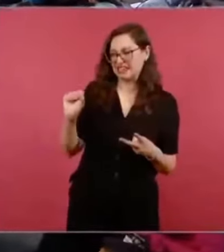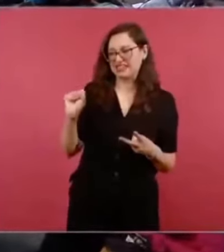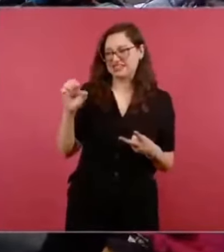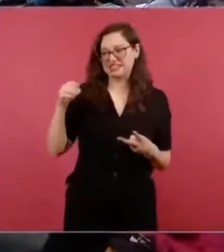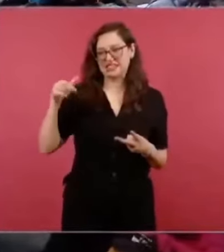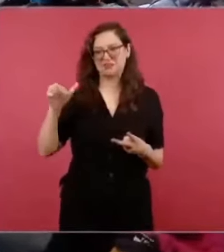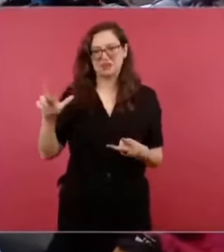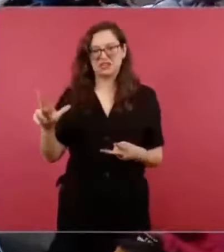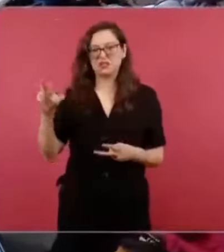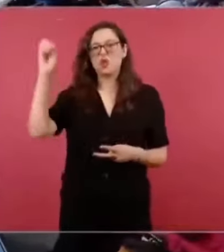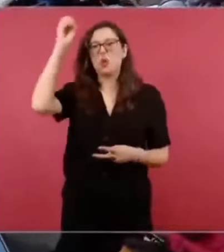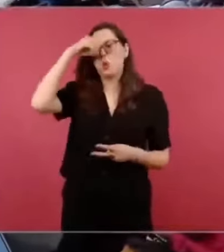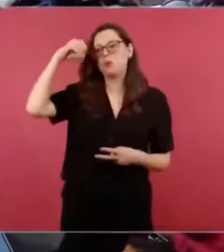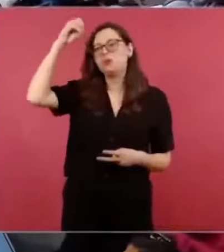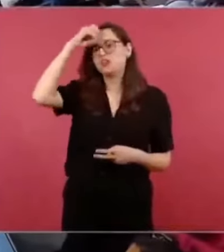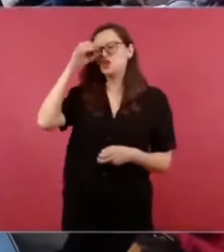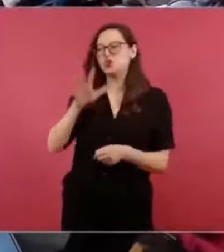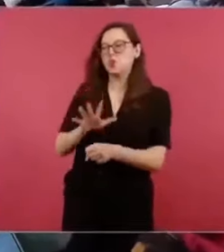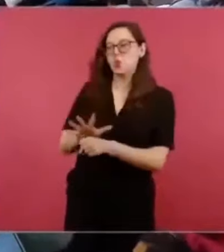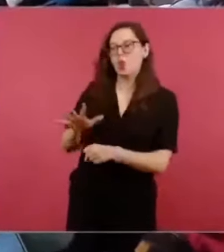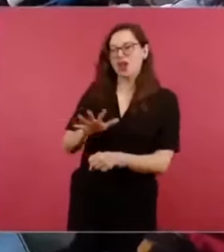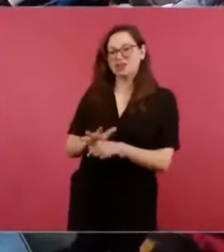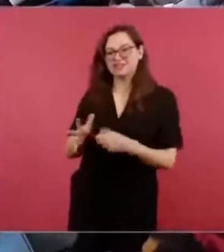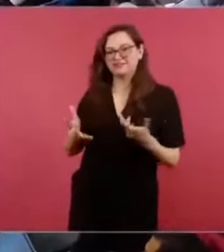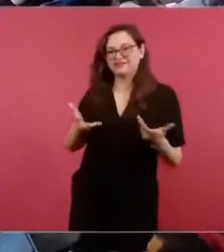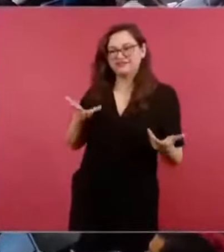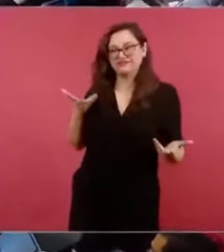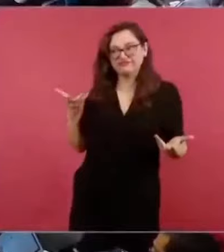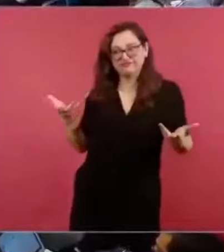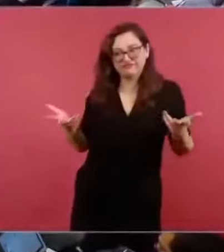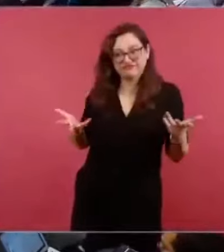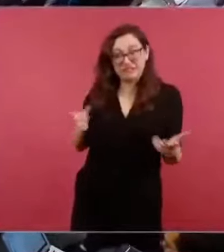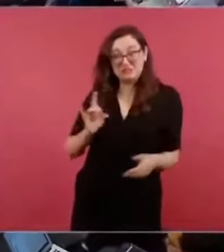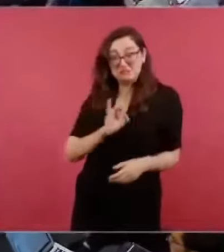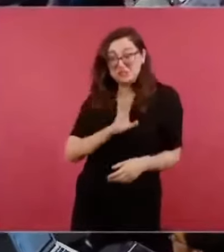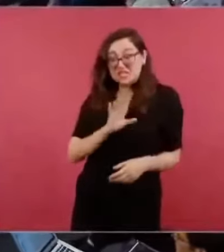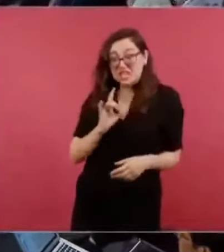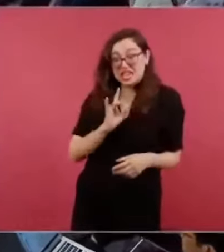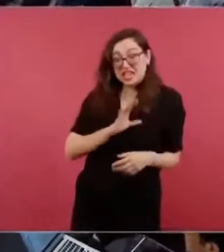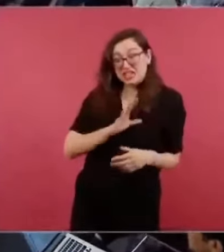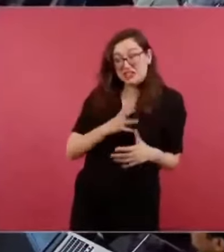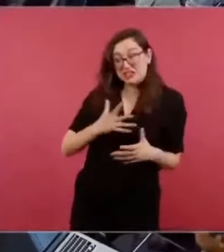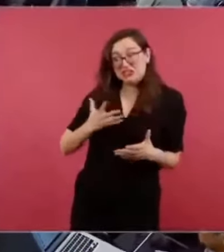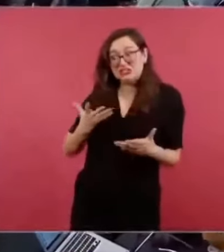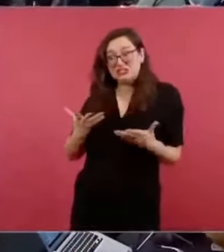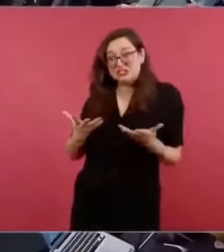no la élite.